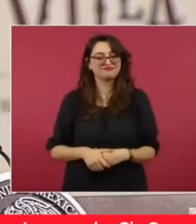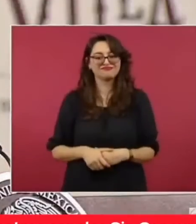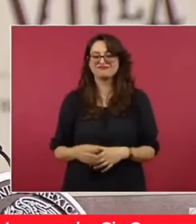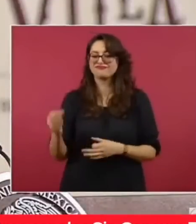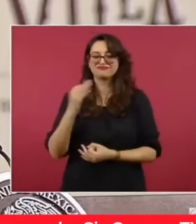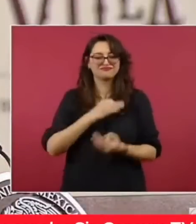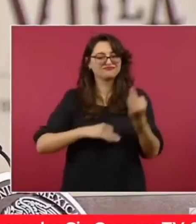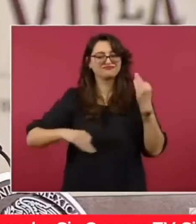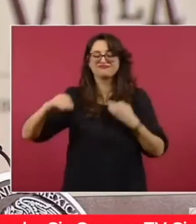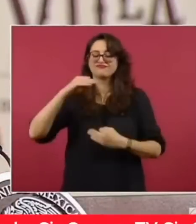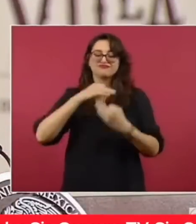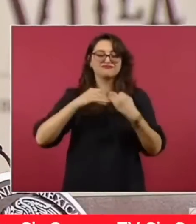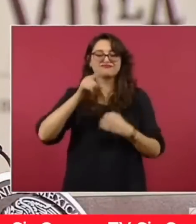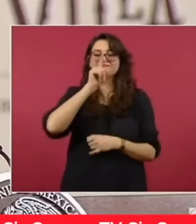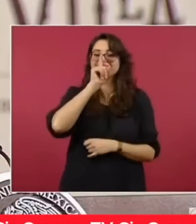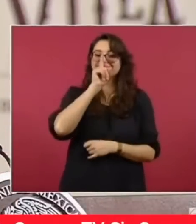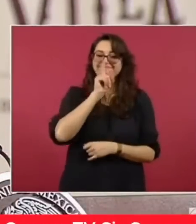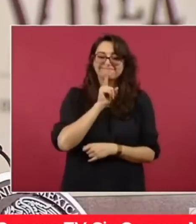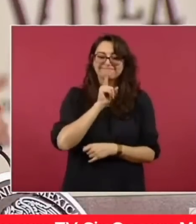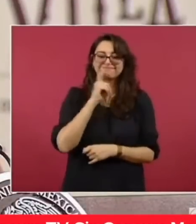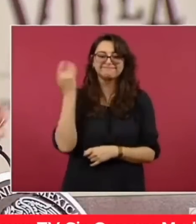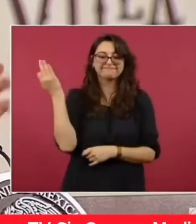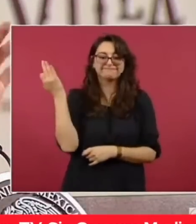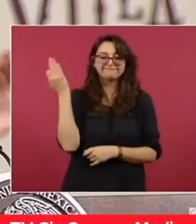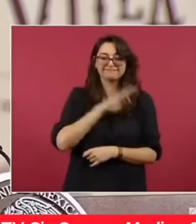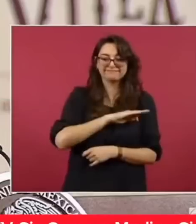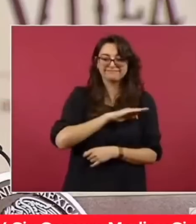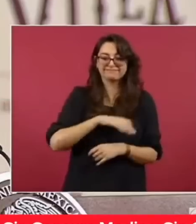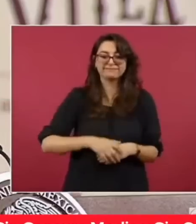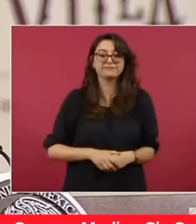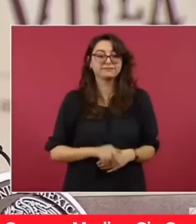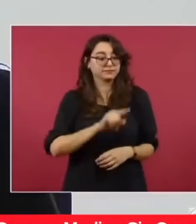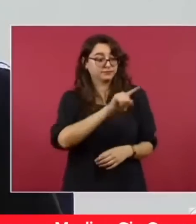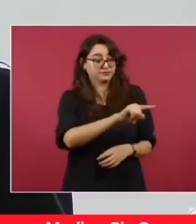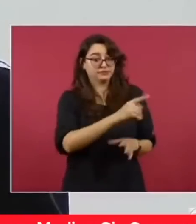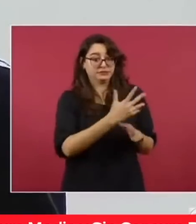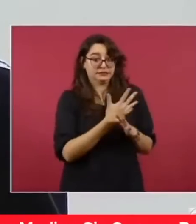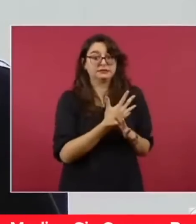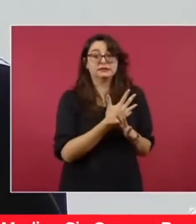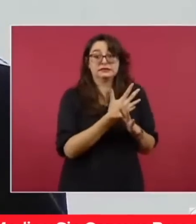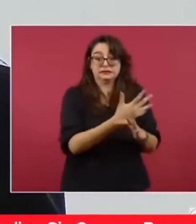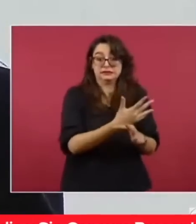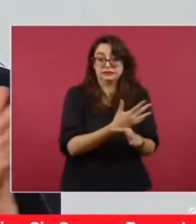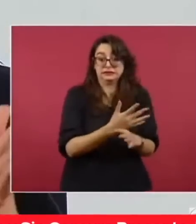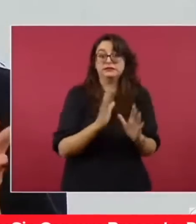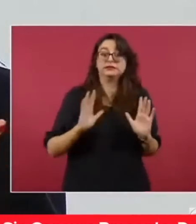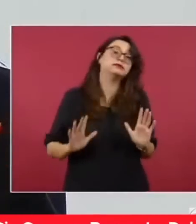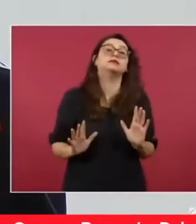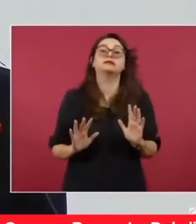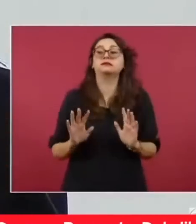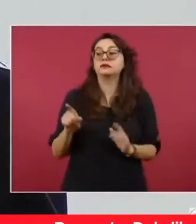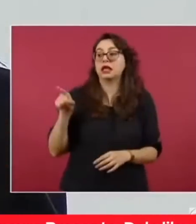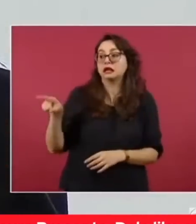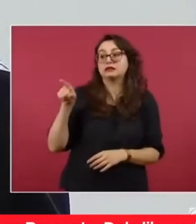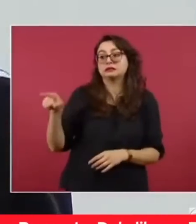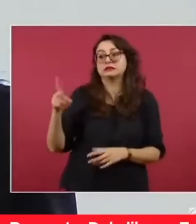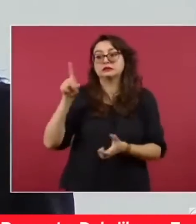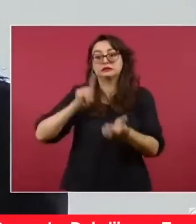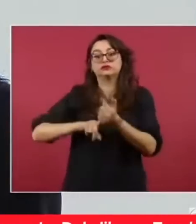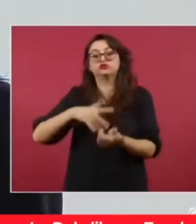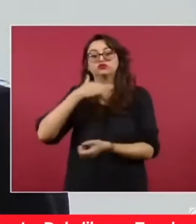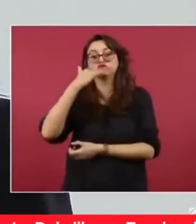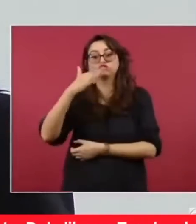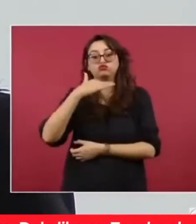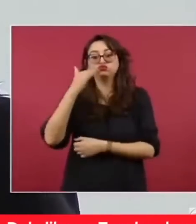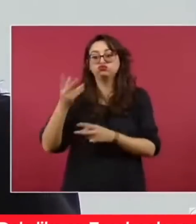falso. Esta nota, que parece una denuncia de dispendio de recursos públicos,